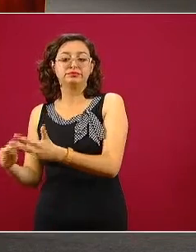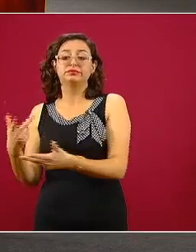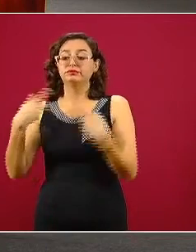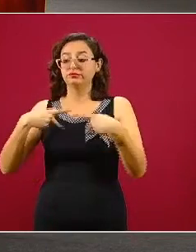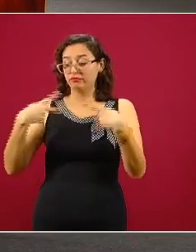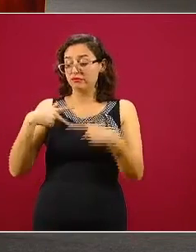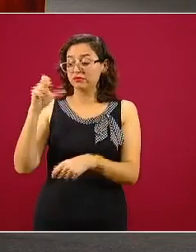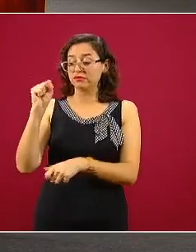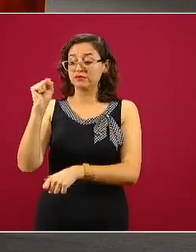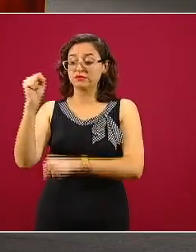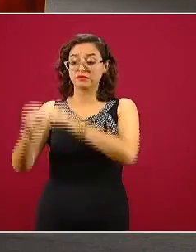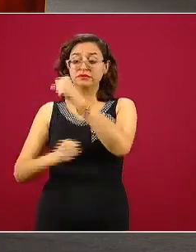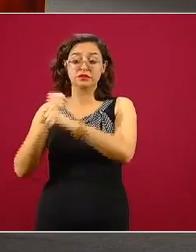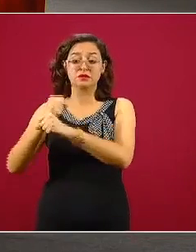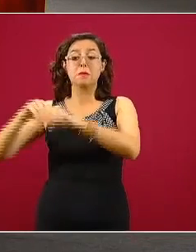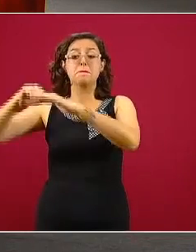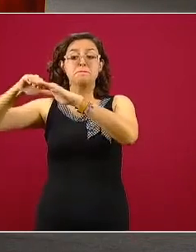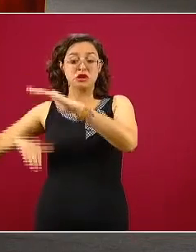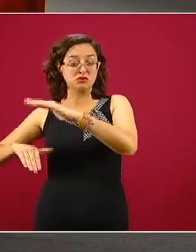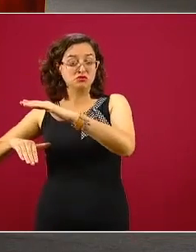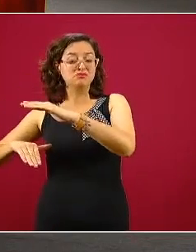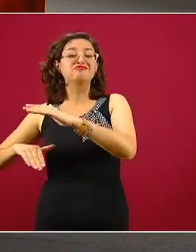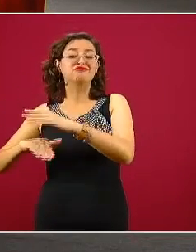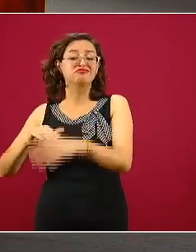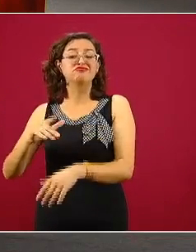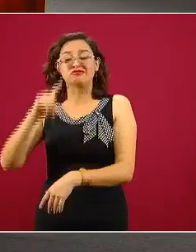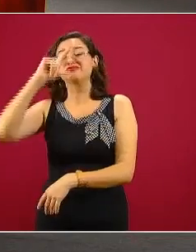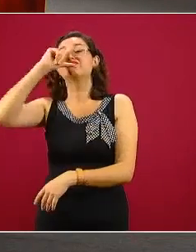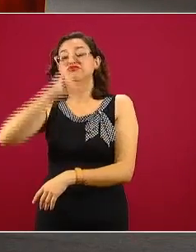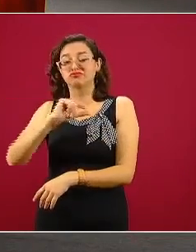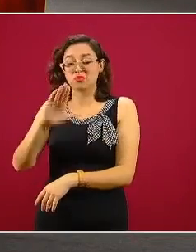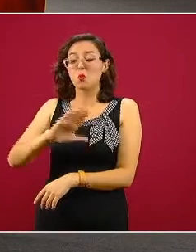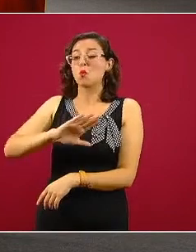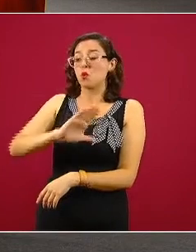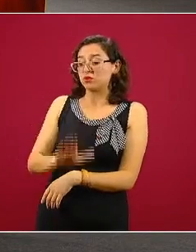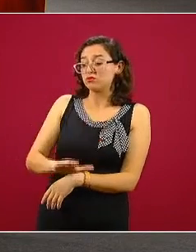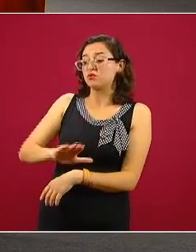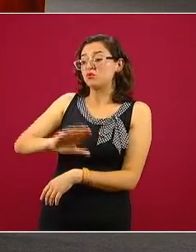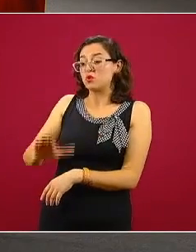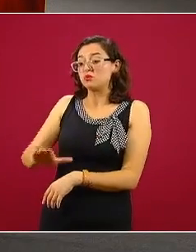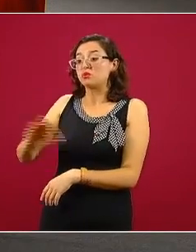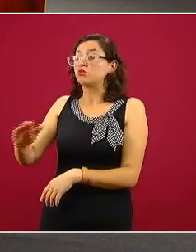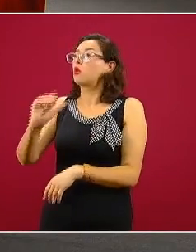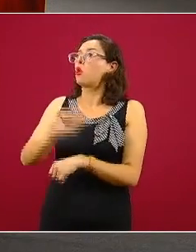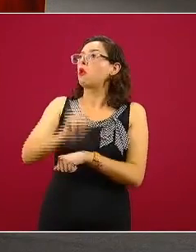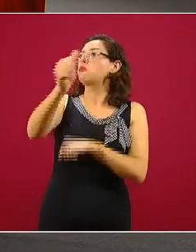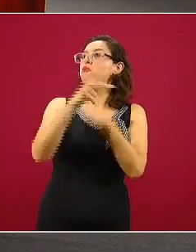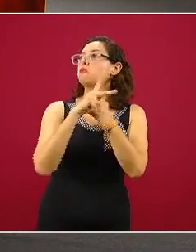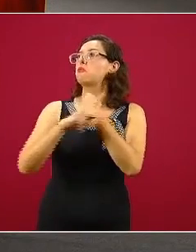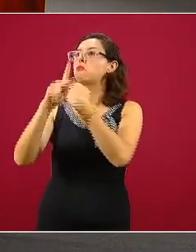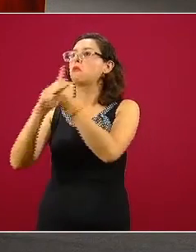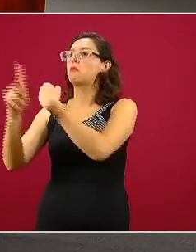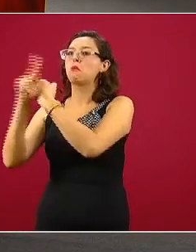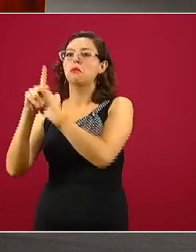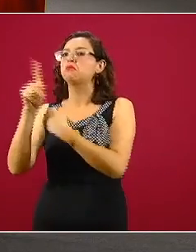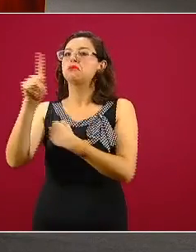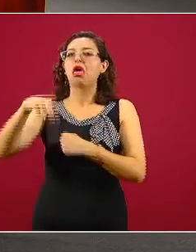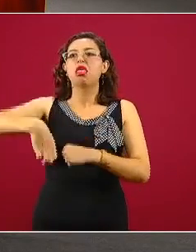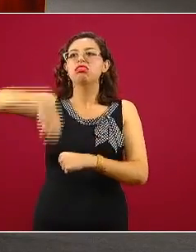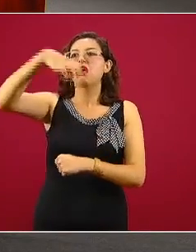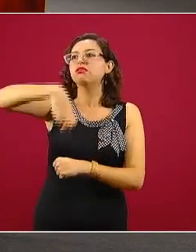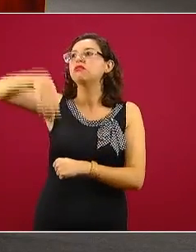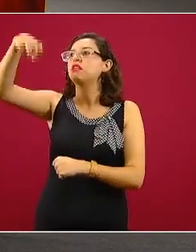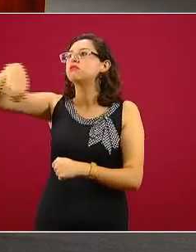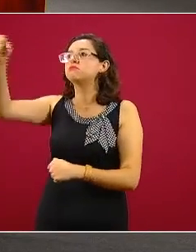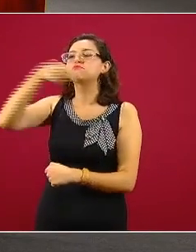ocupen una proporción importante de la mortalidad comparado con lo que ocurre en otros países del mundo, donde este